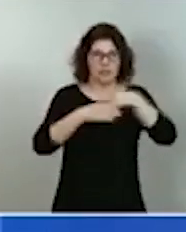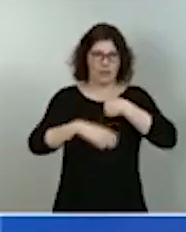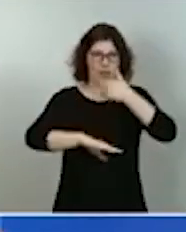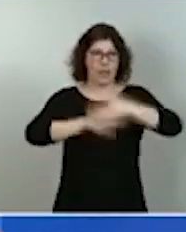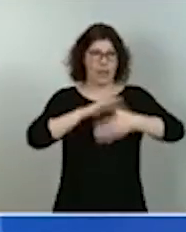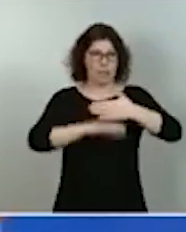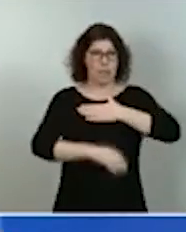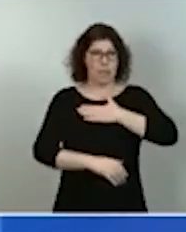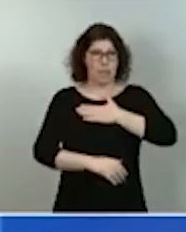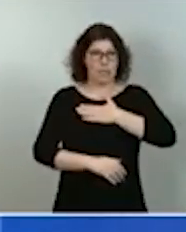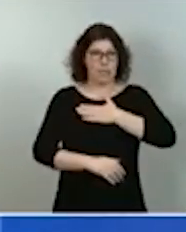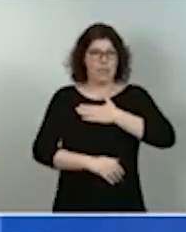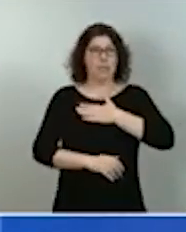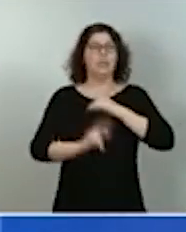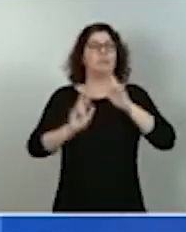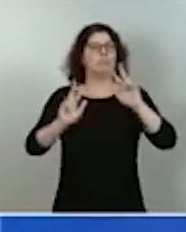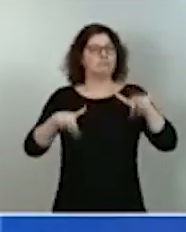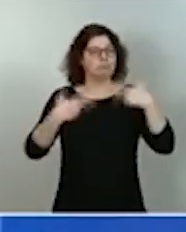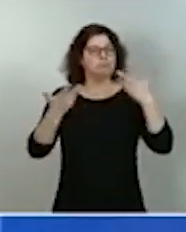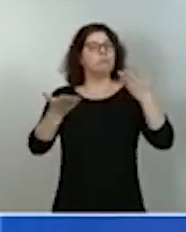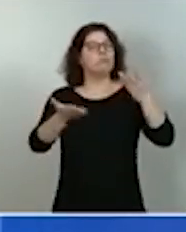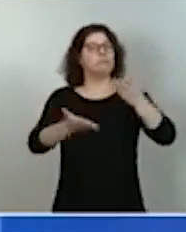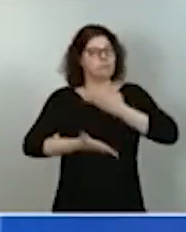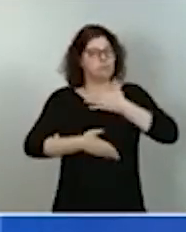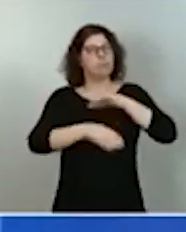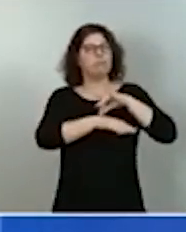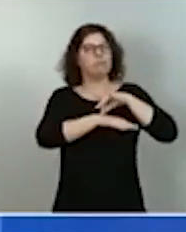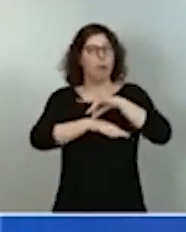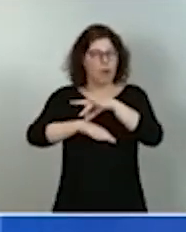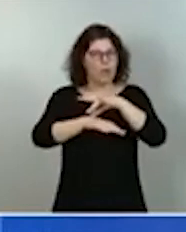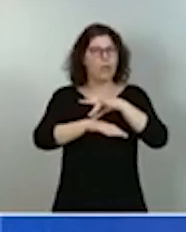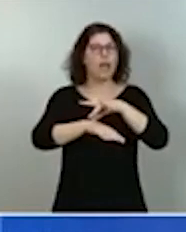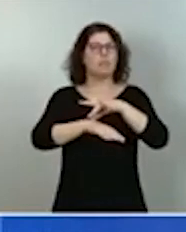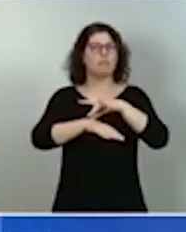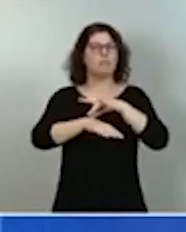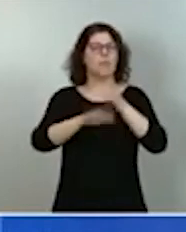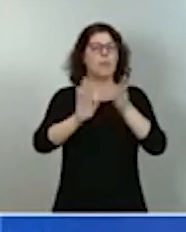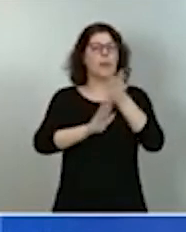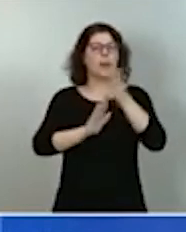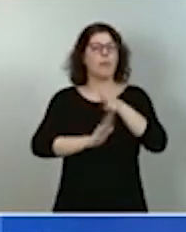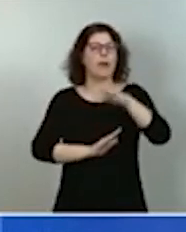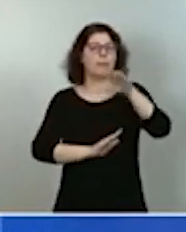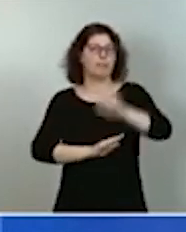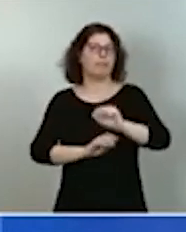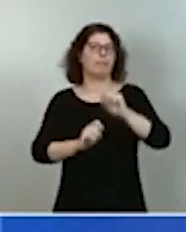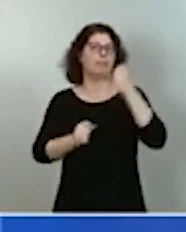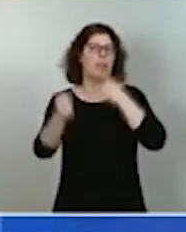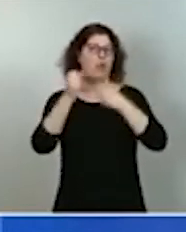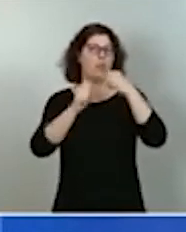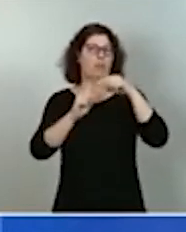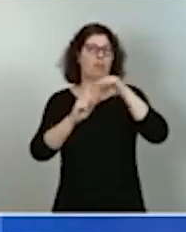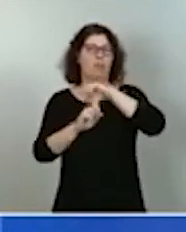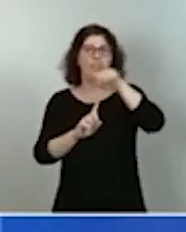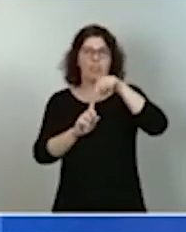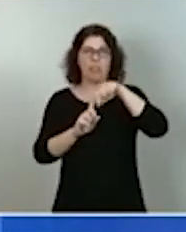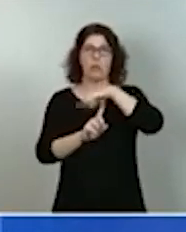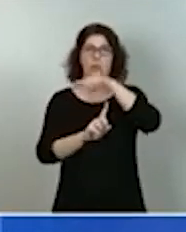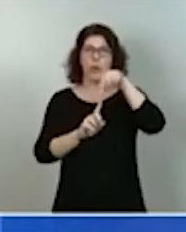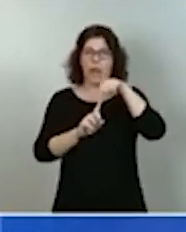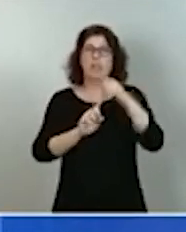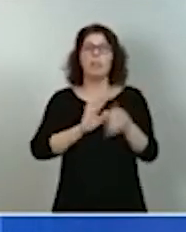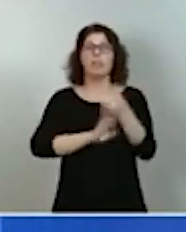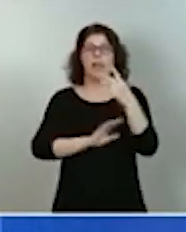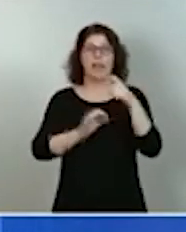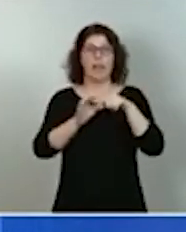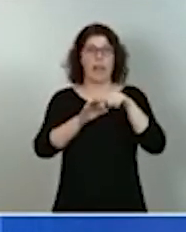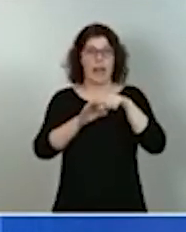nos ayuda, nos orienta, nos dirige hacia esa economía circular y la conversión y redefinición de empleos actuales hacia empleos